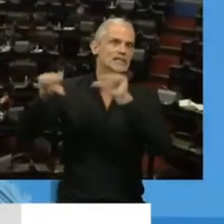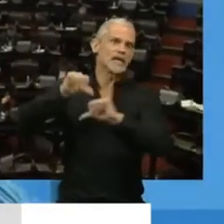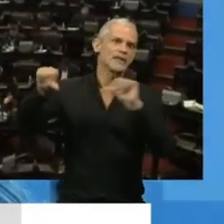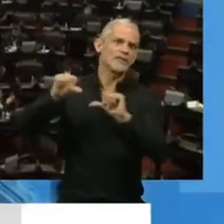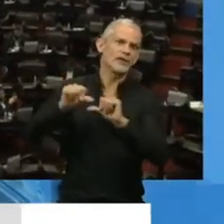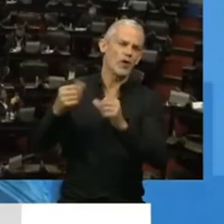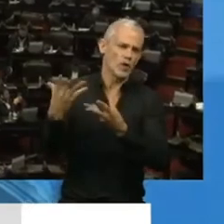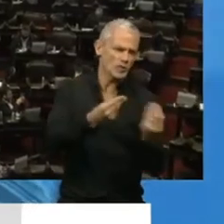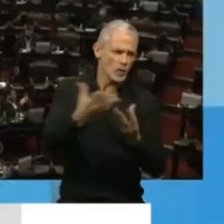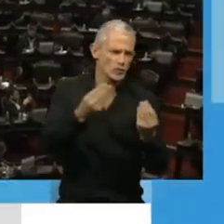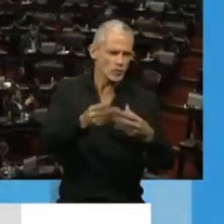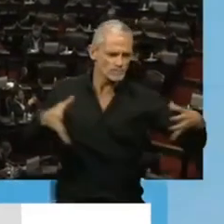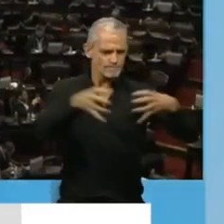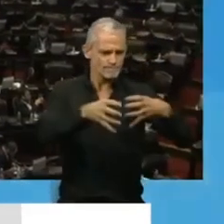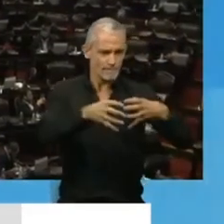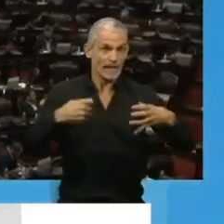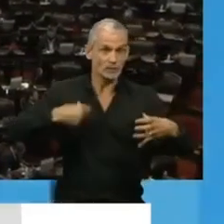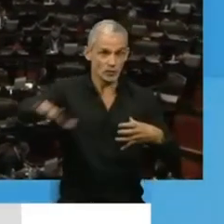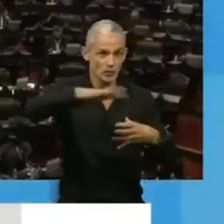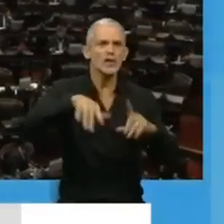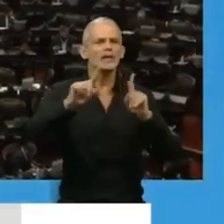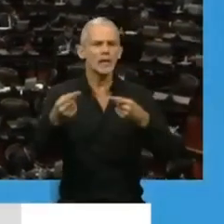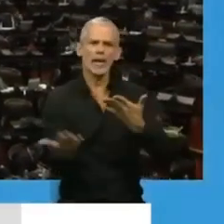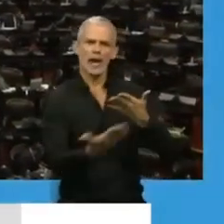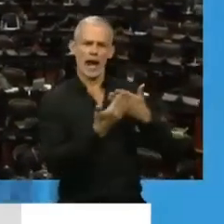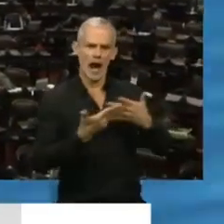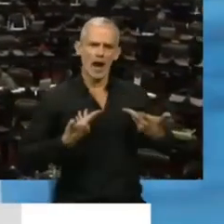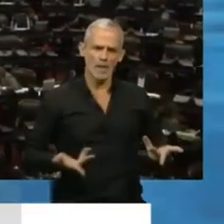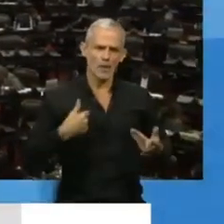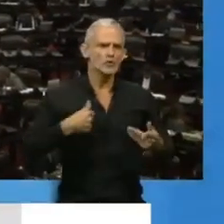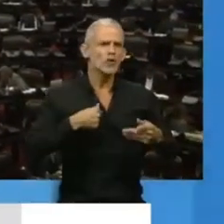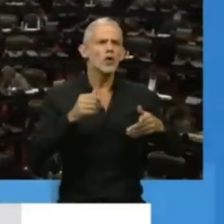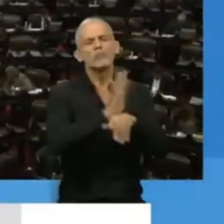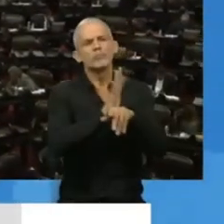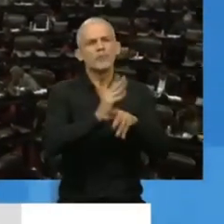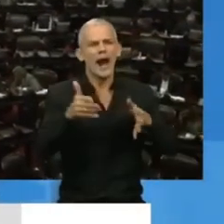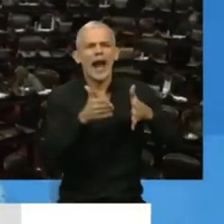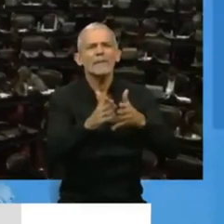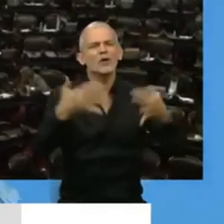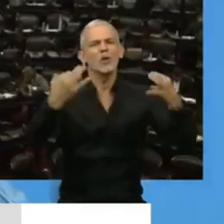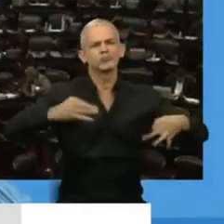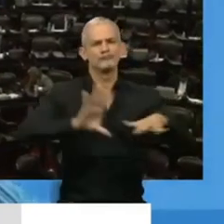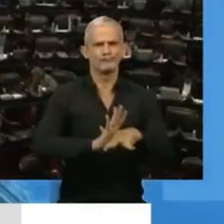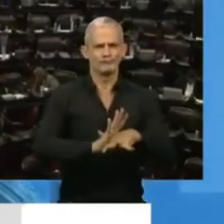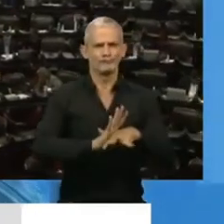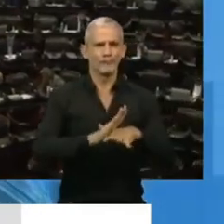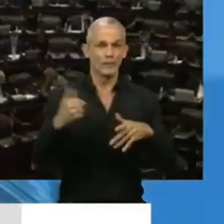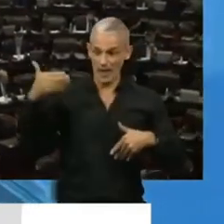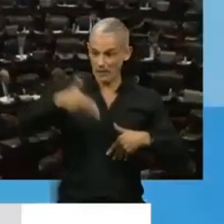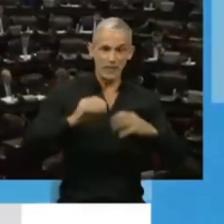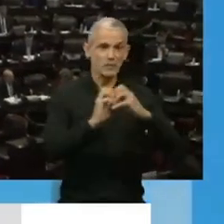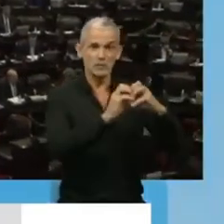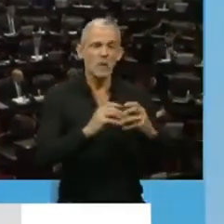y con el acompañamiento de toda la sociedad que nos da la seguridad de que estamos por el camino correcto. Venimos a sesionar con el ánimo de